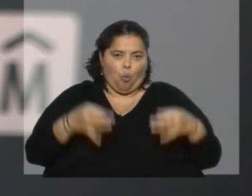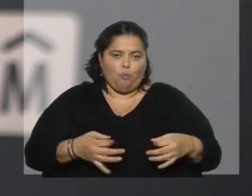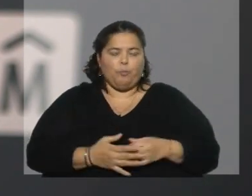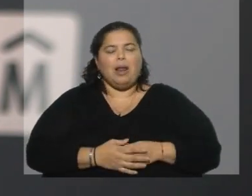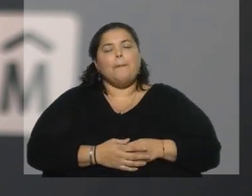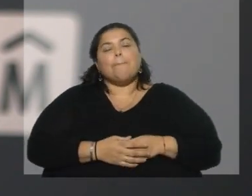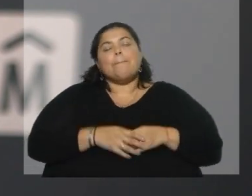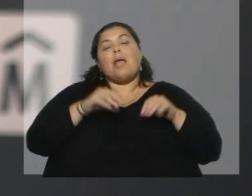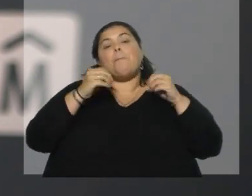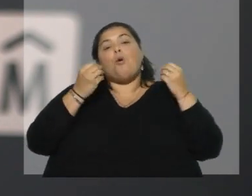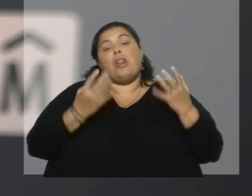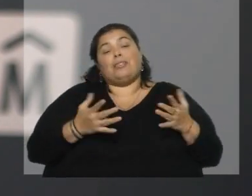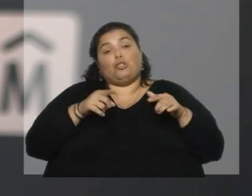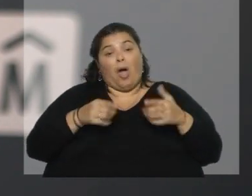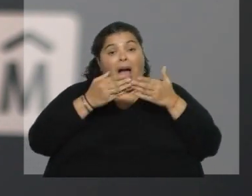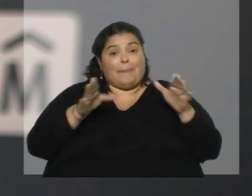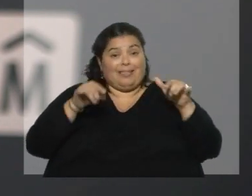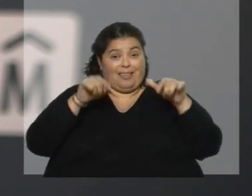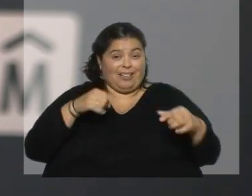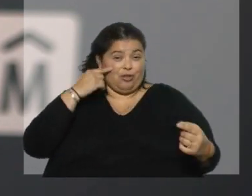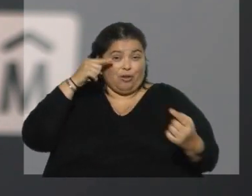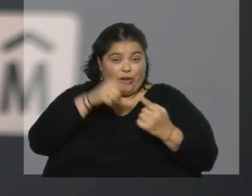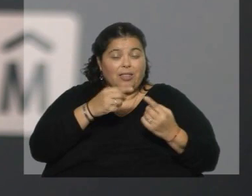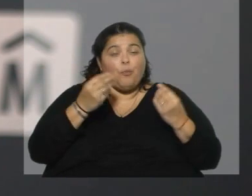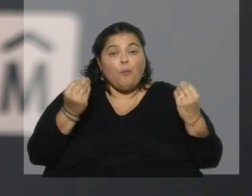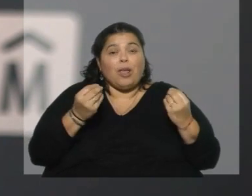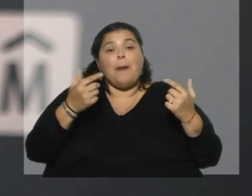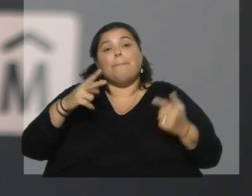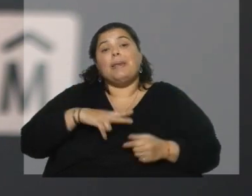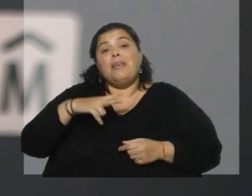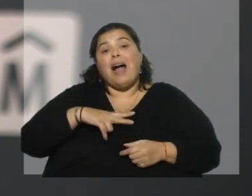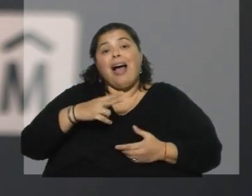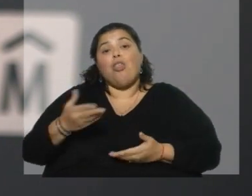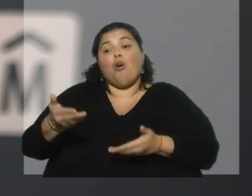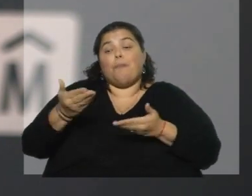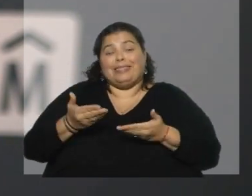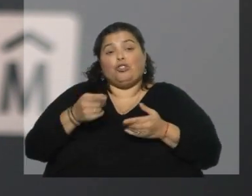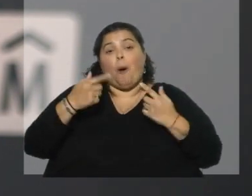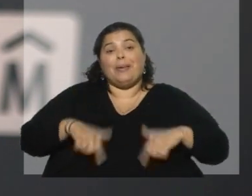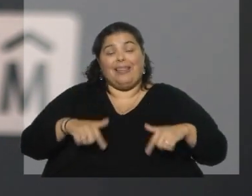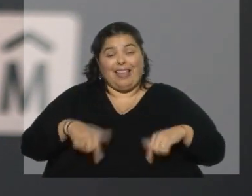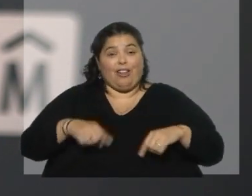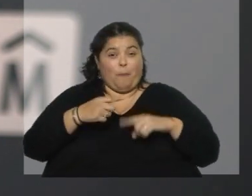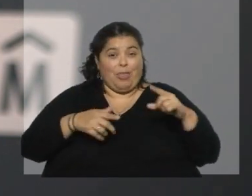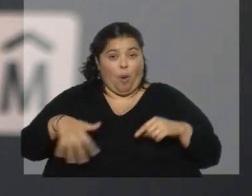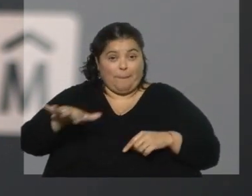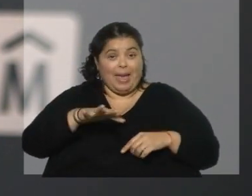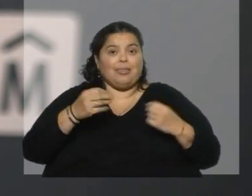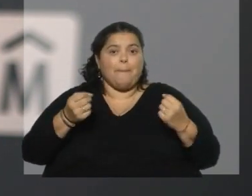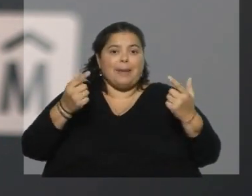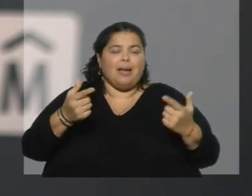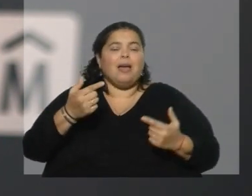a partir de esas metas, el sector privado ha presentado al Ministerio del Ambiente su plan Vale, que es un plan de